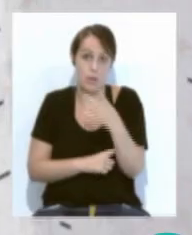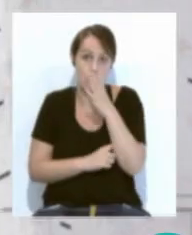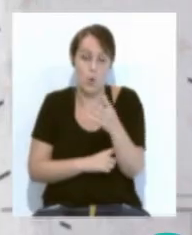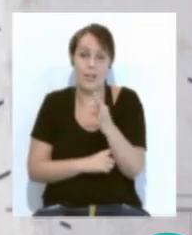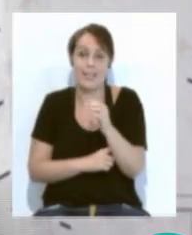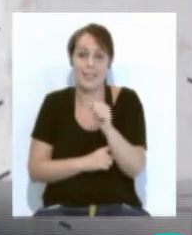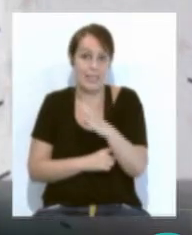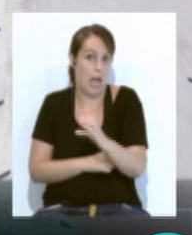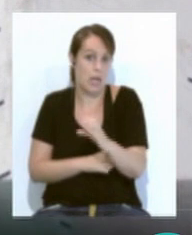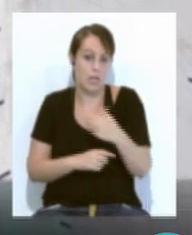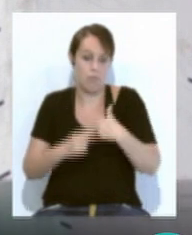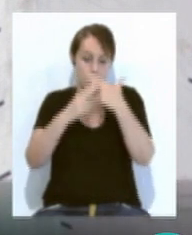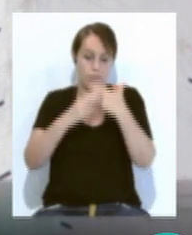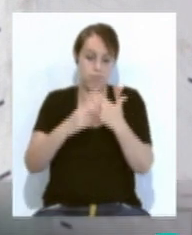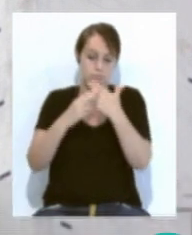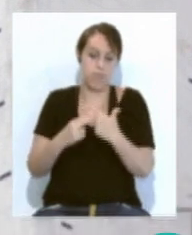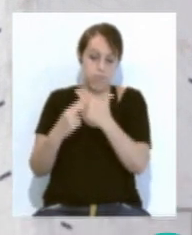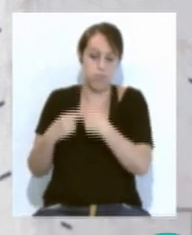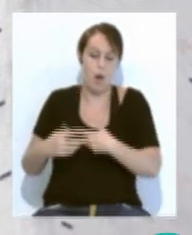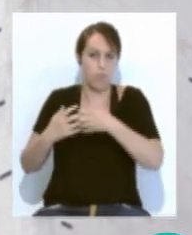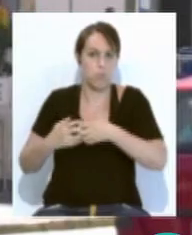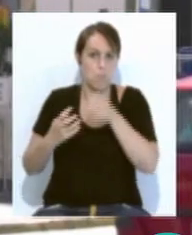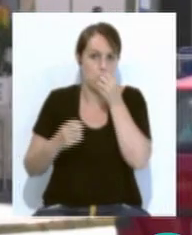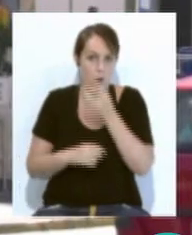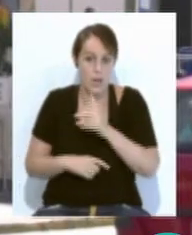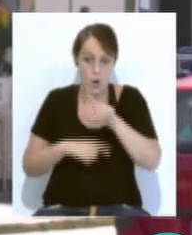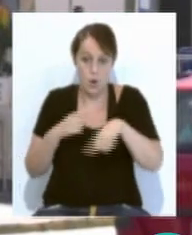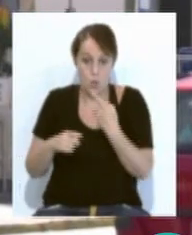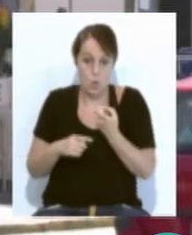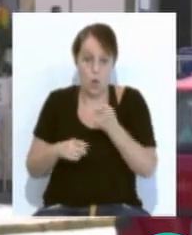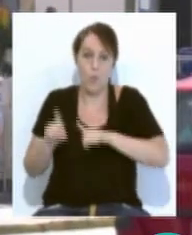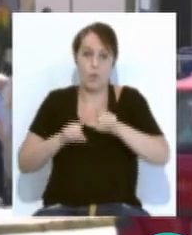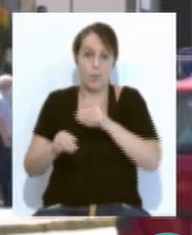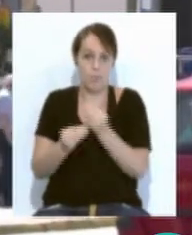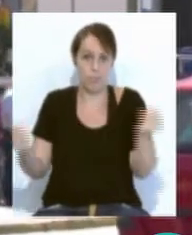el normal funcionamiento de la prótesis y la anulación del aneurisma en su aorta.